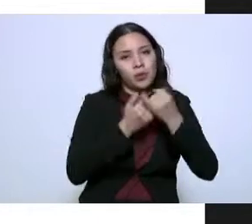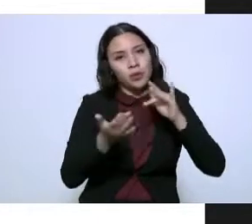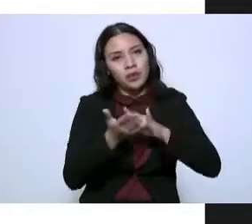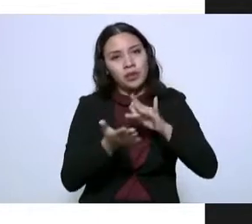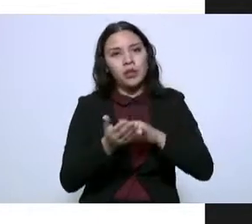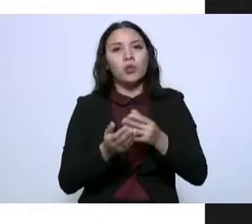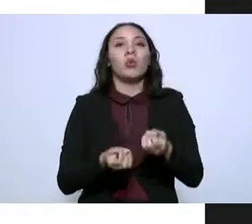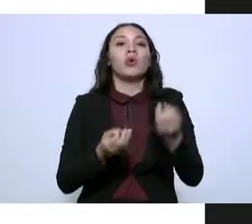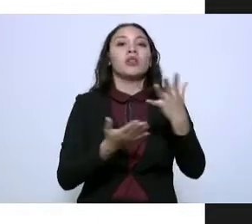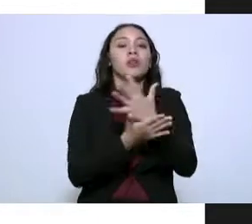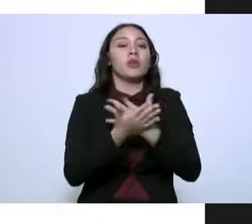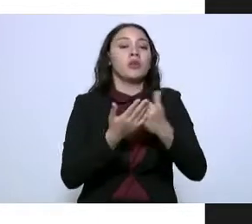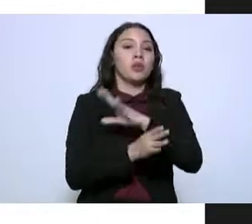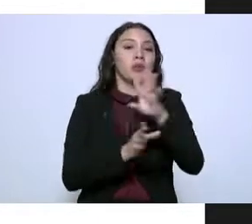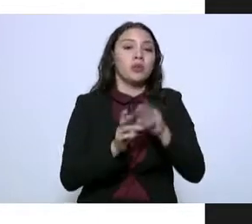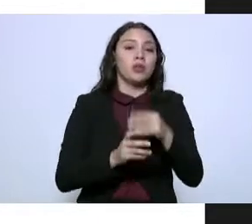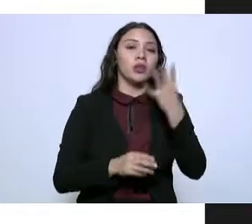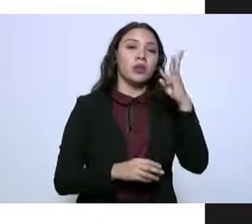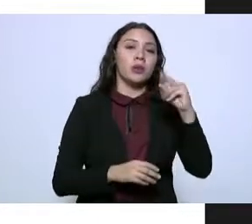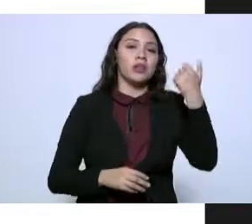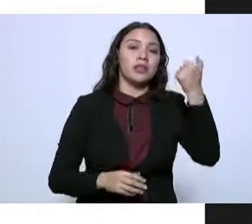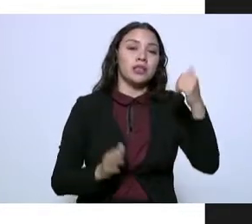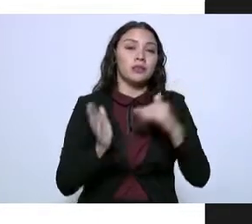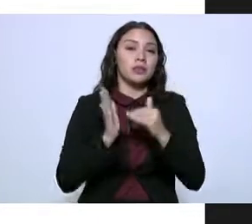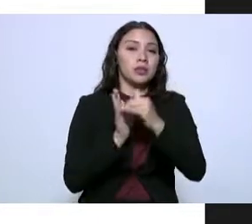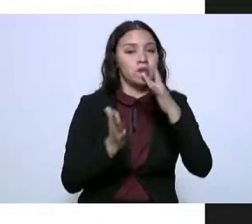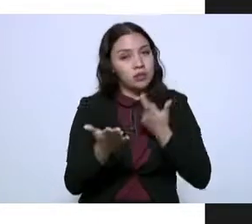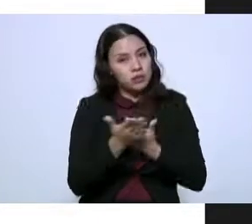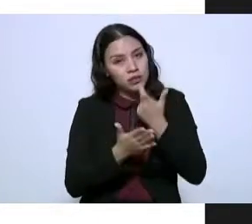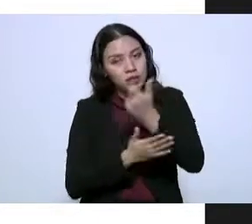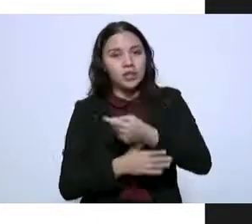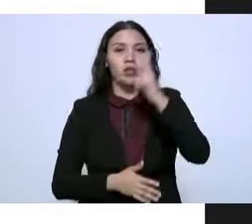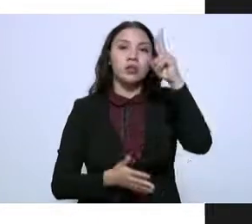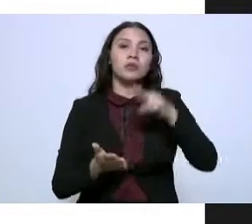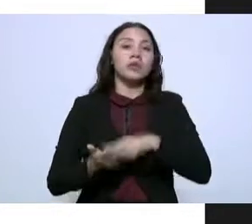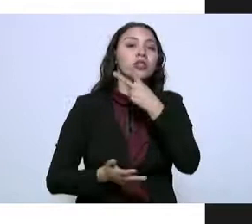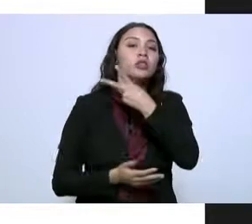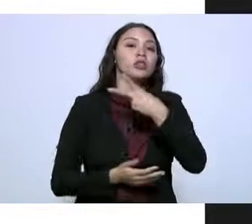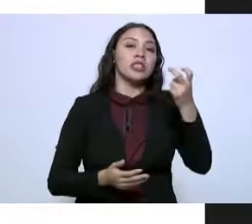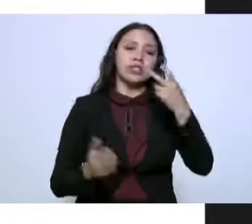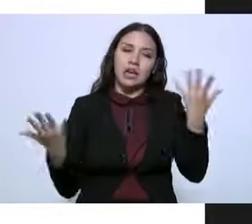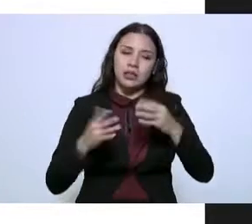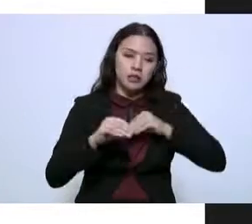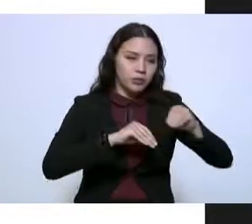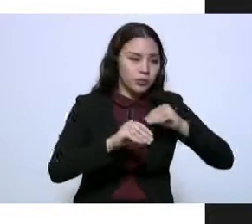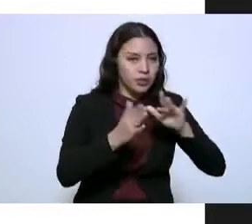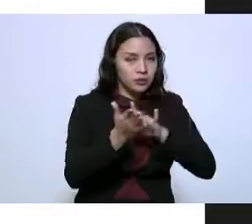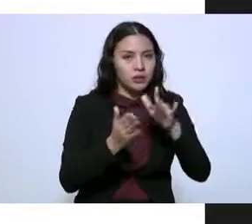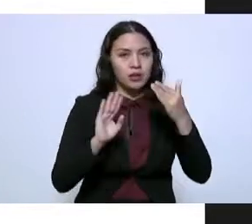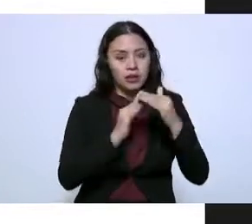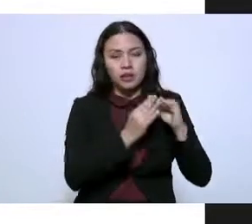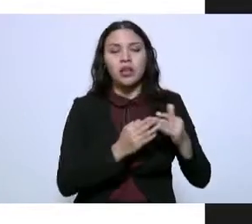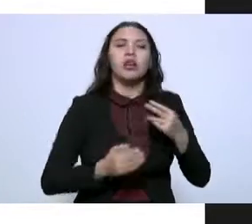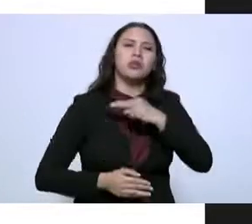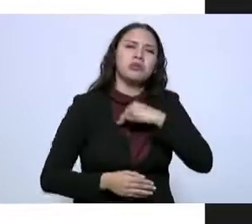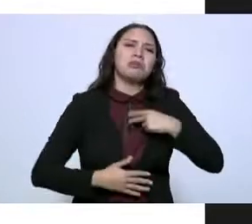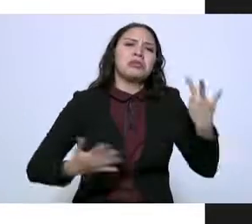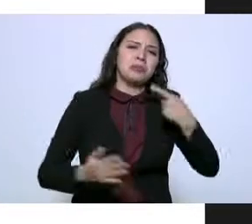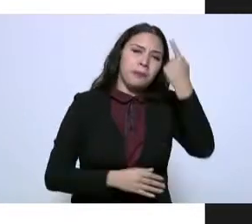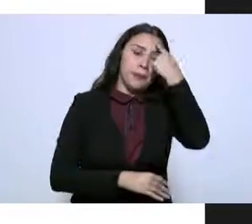con un monto de inversión de 96 millones de pesos y 2 mil 200 acciones. Buscamos que